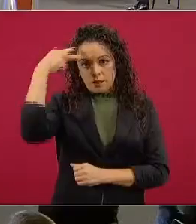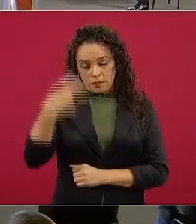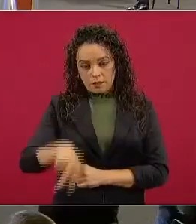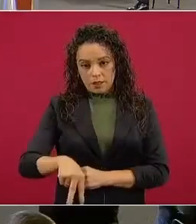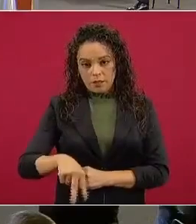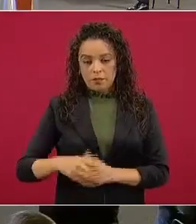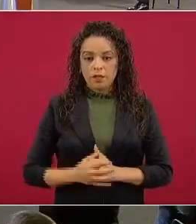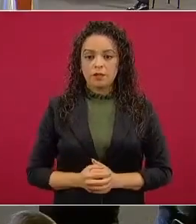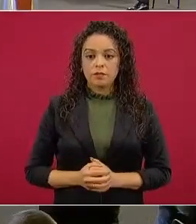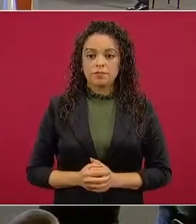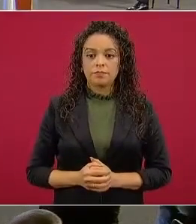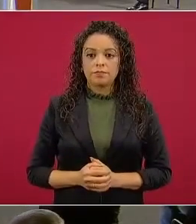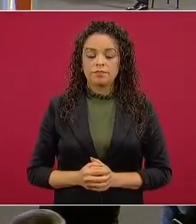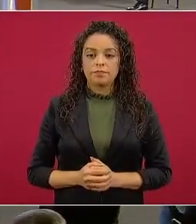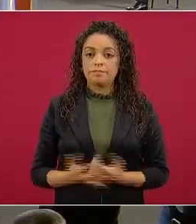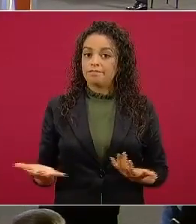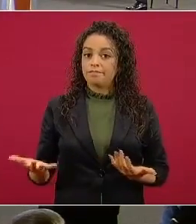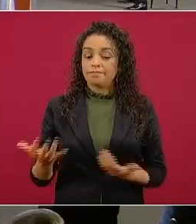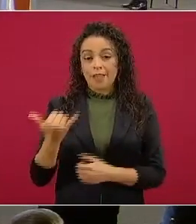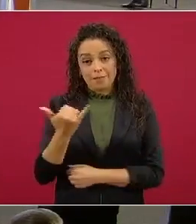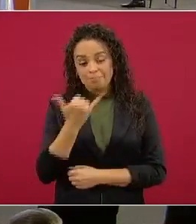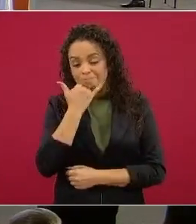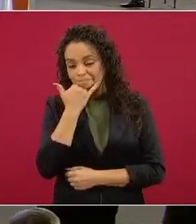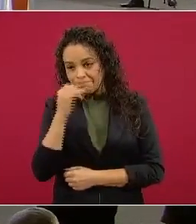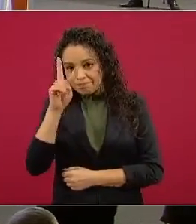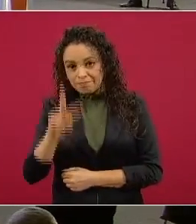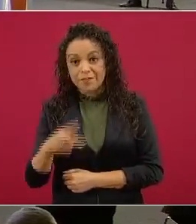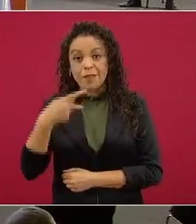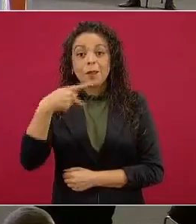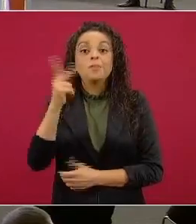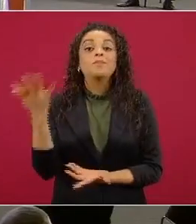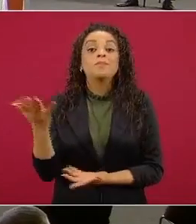ofrezco disculpas pero es que si no ¿cuándo?